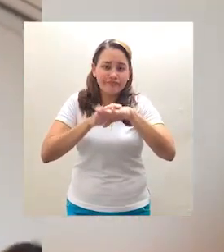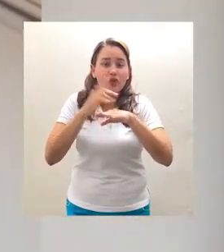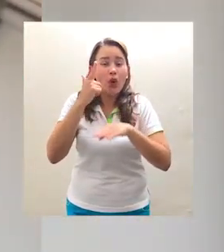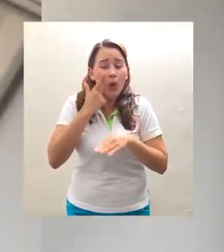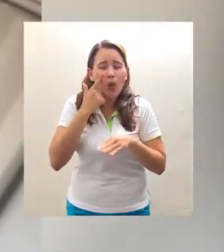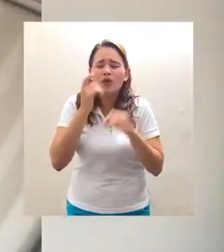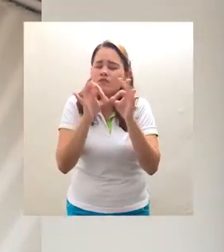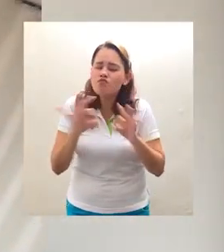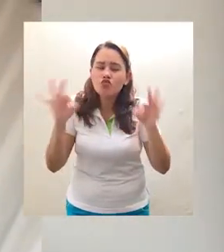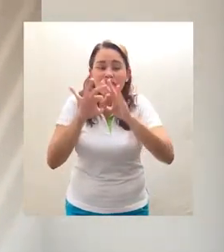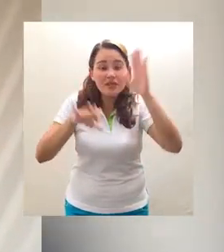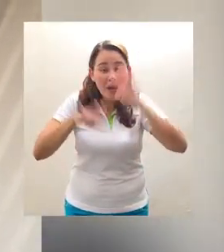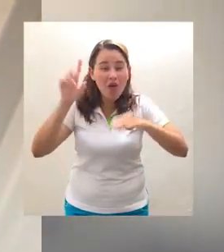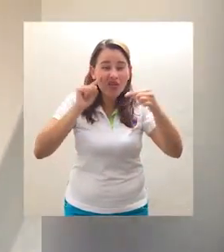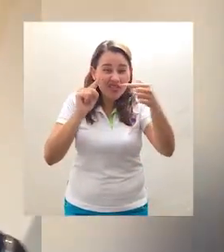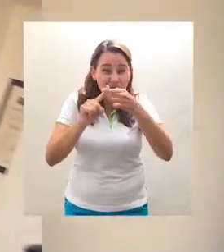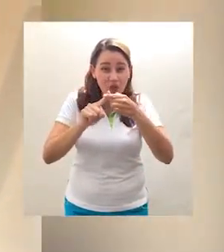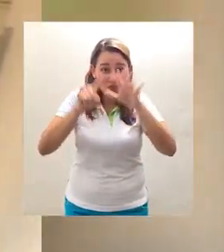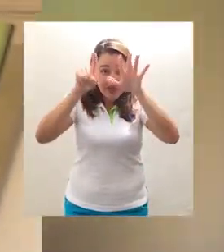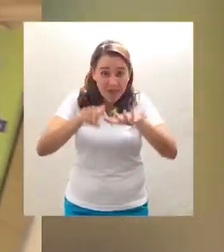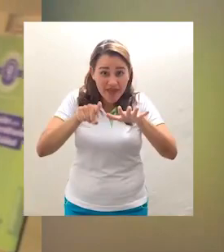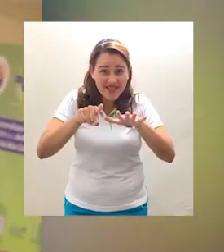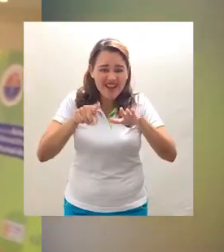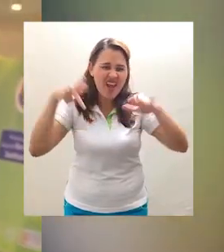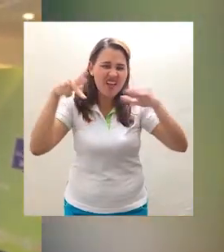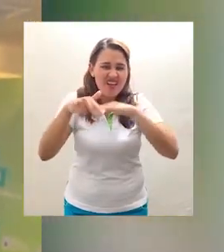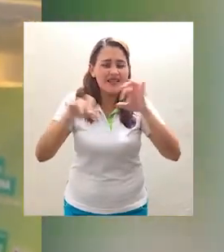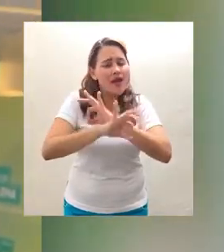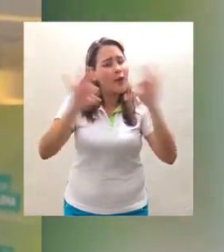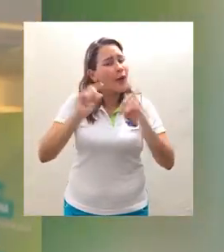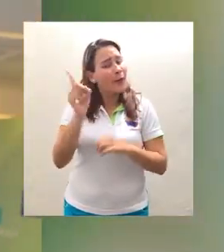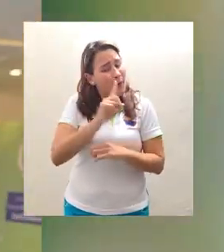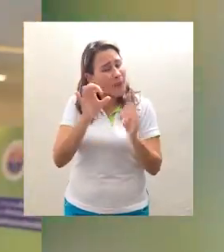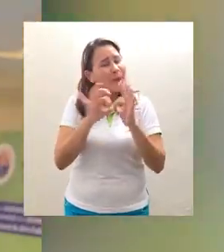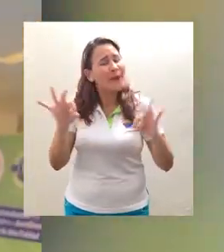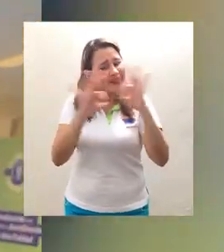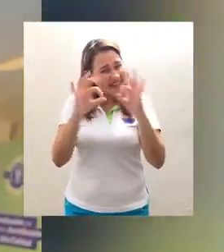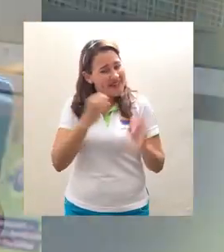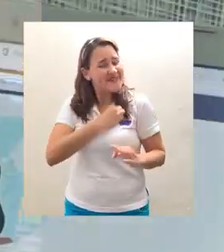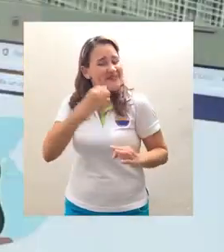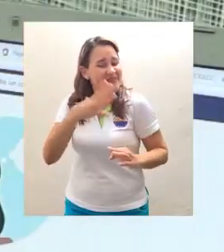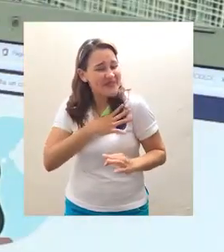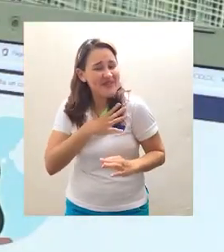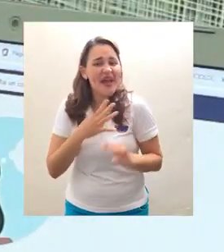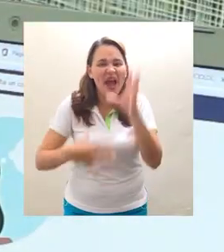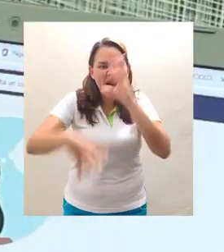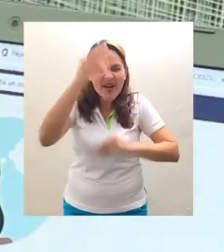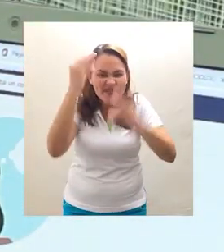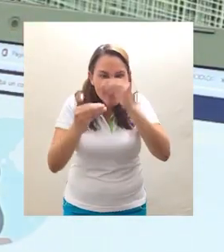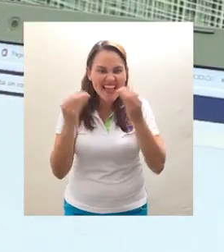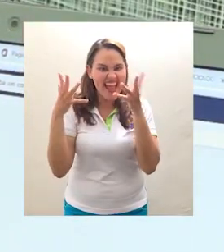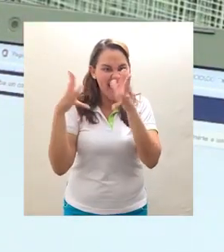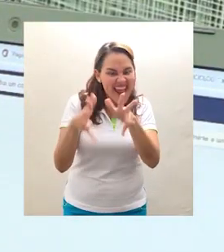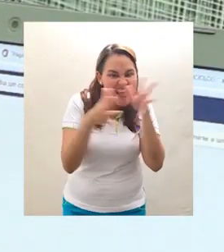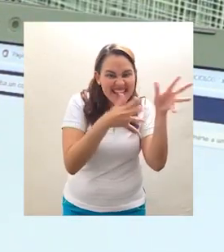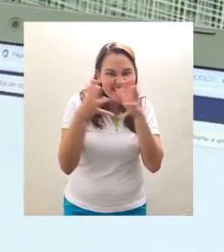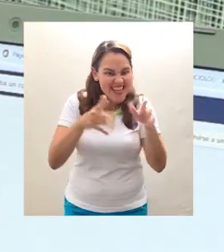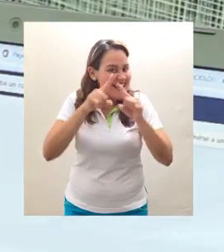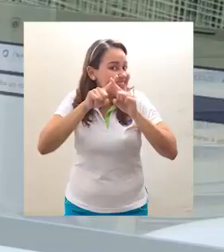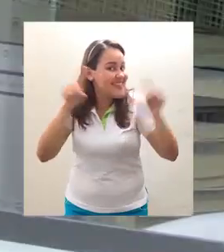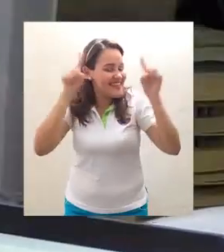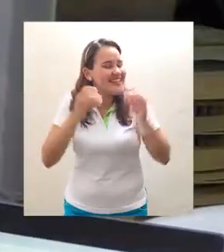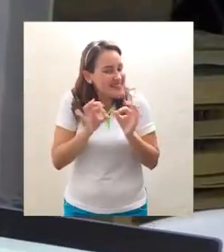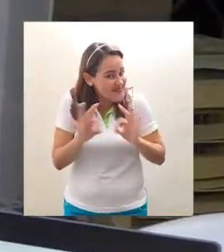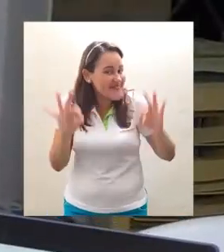El directivo universitario fue enfático en que la prioridad es no cancelar el semestre, sino que por el contrario, sea esta una oportunidad